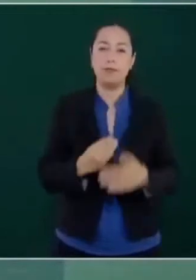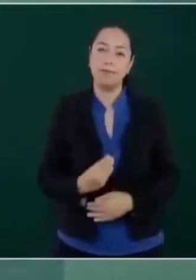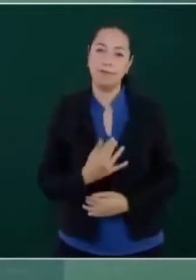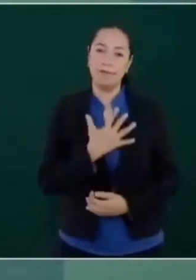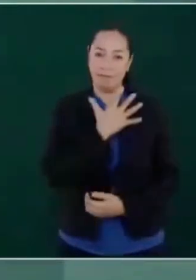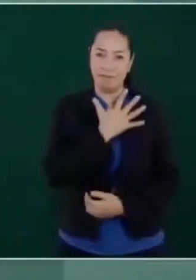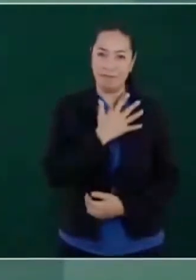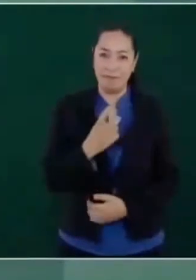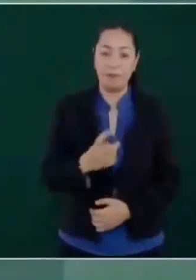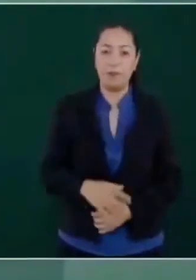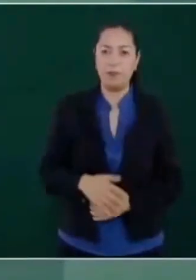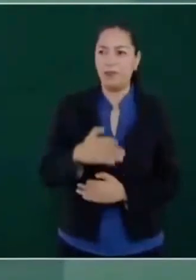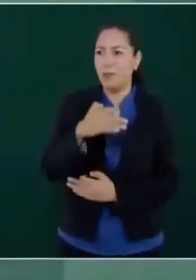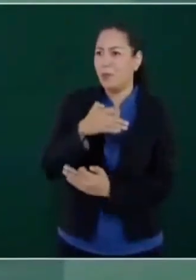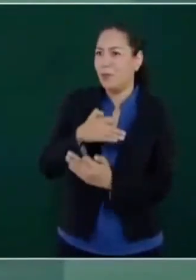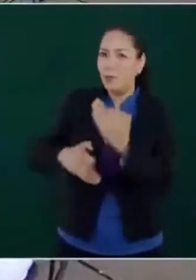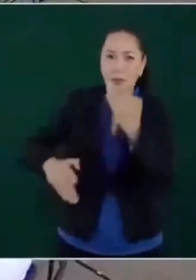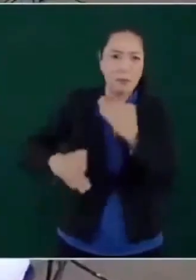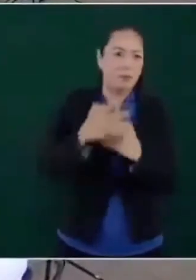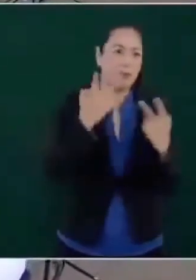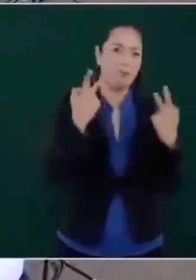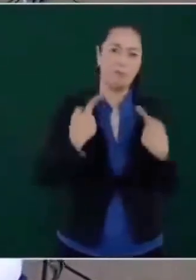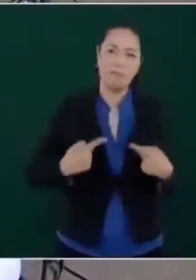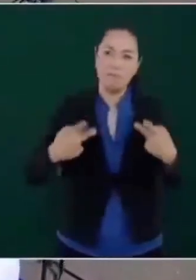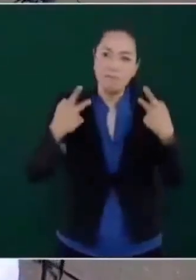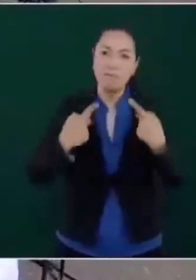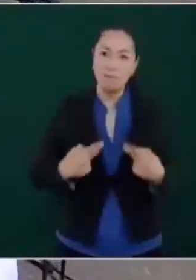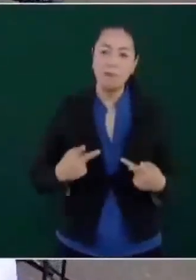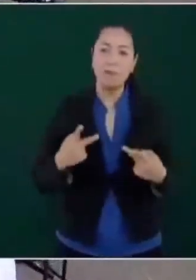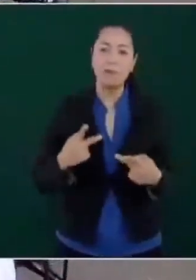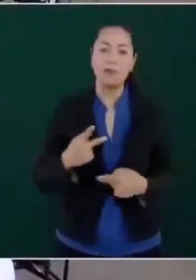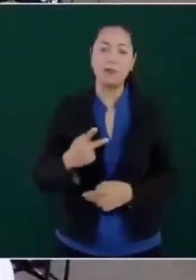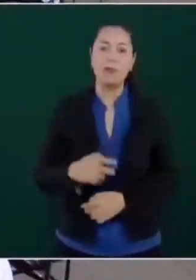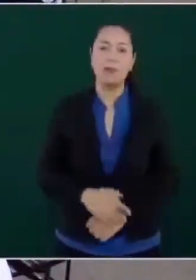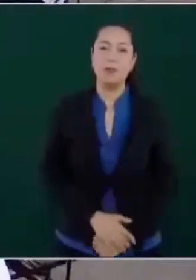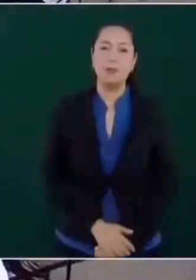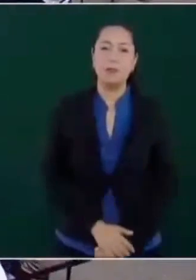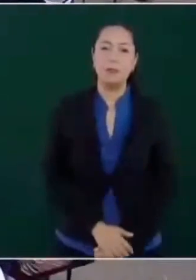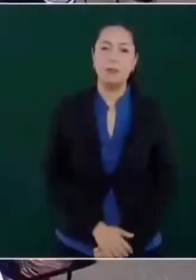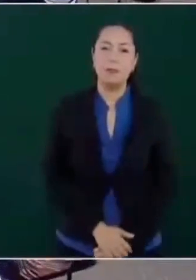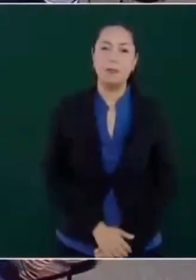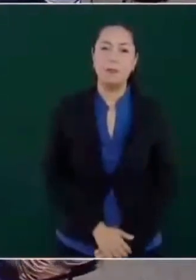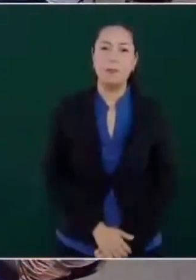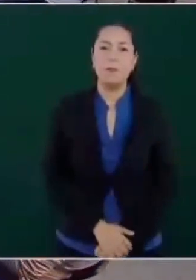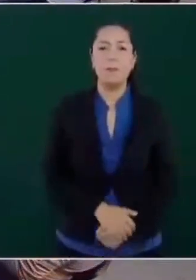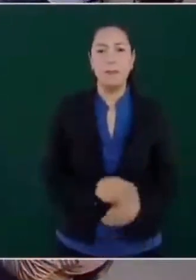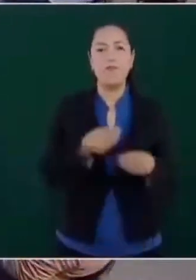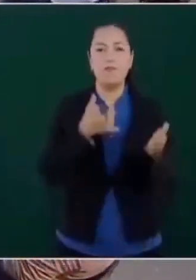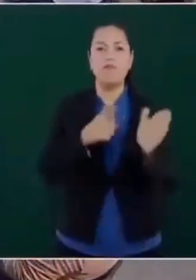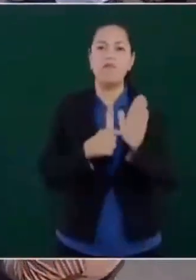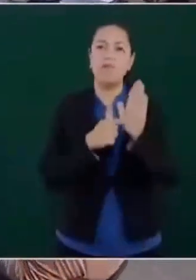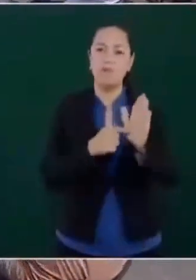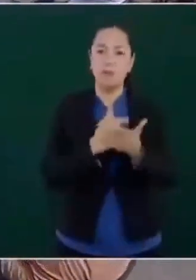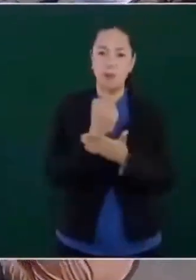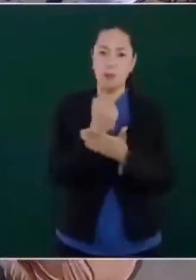mundo ofrece programas de bienestar.